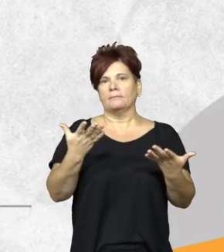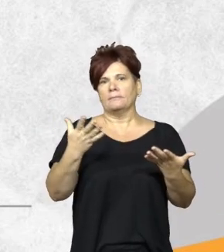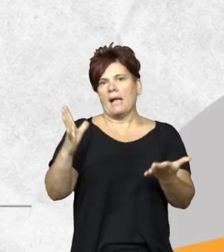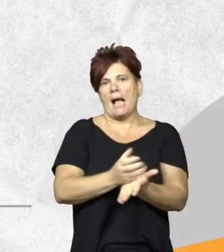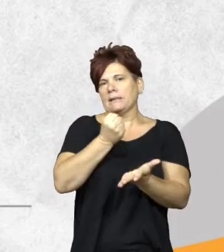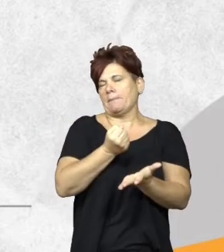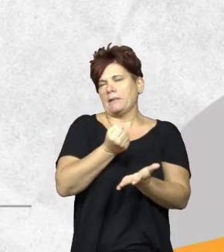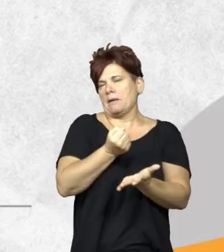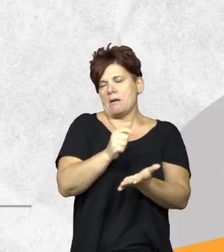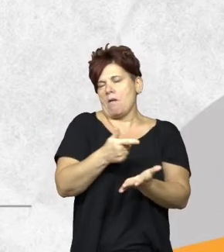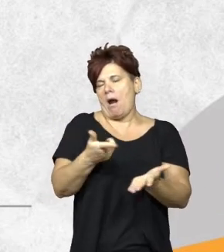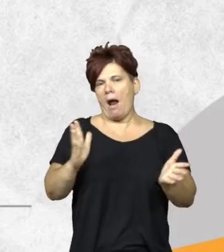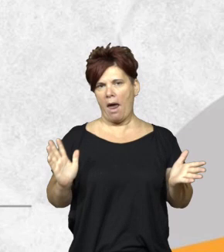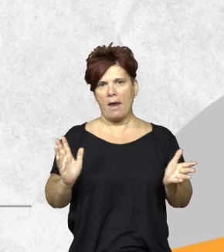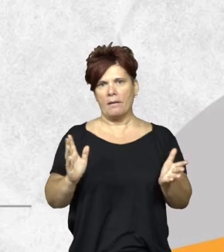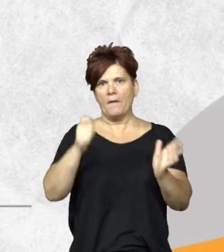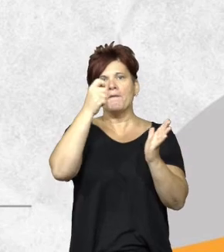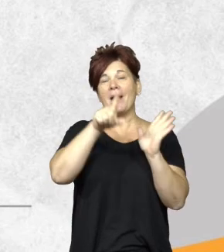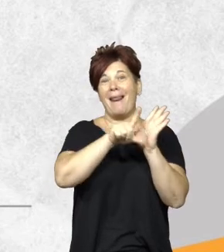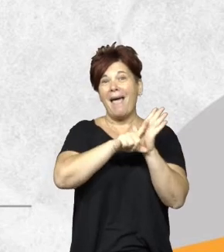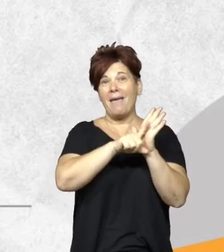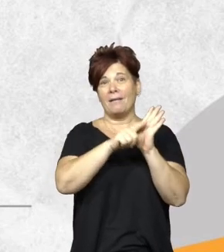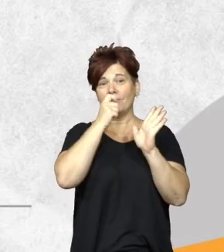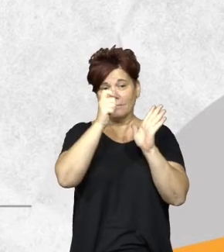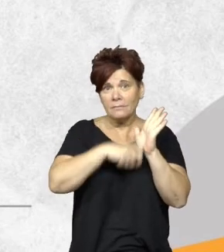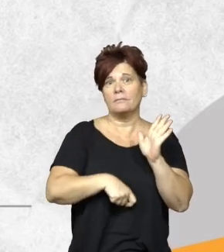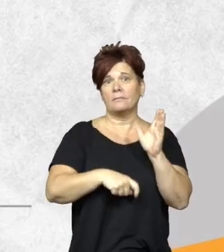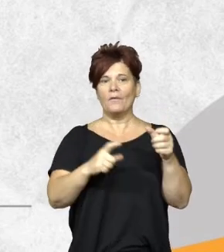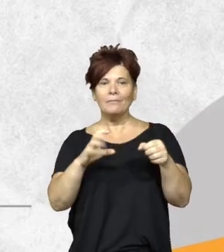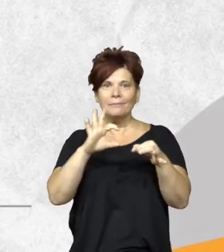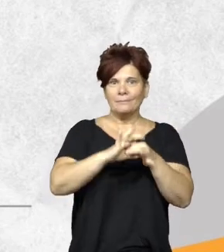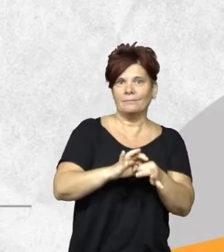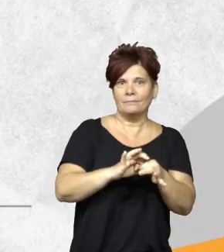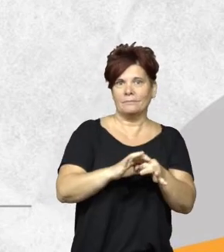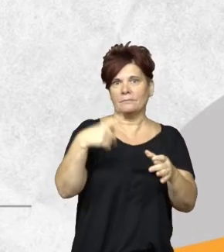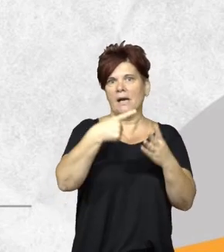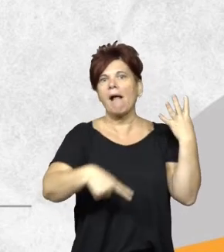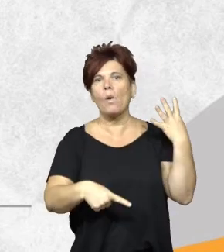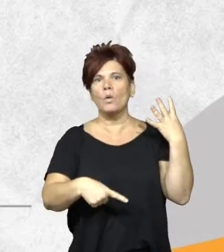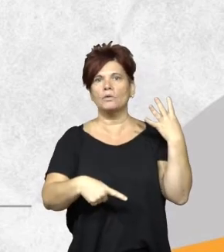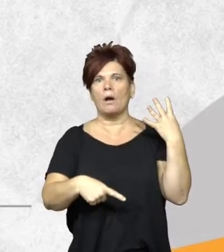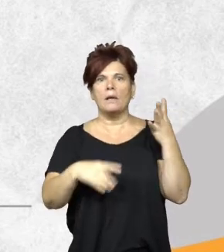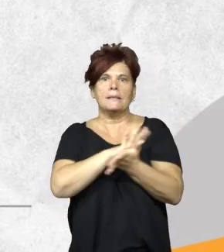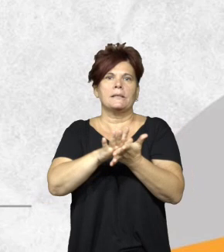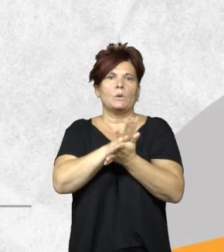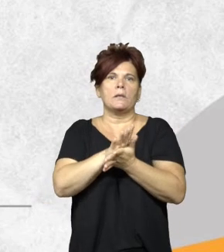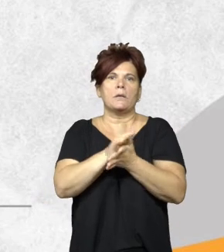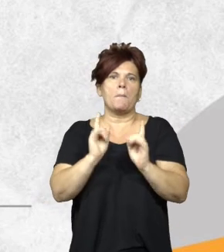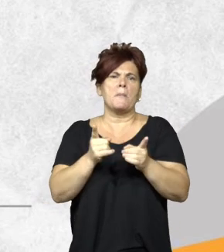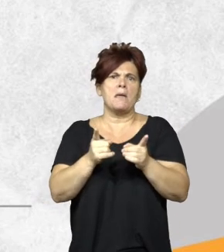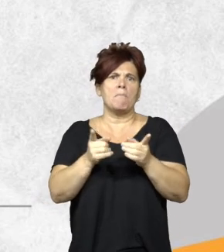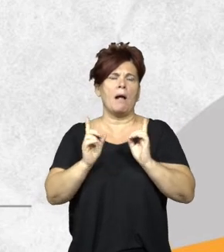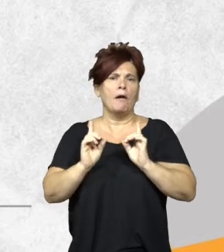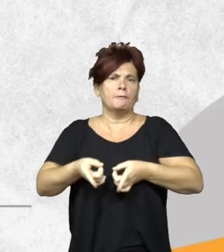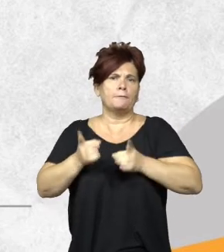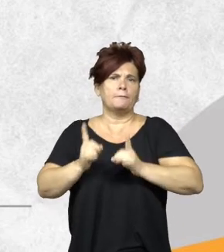que habiéndose firmado una ley, habiéndose suscripto a un programa y habiéndose le dado, los recursos sigan de esta manera. Entonces, lo que tenemos que hacer periódicamente a los